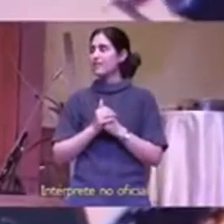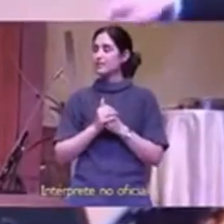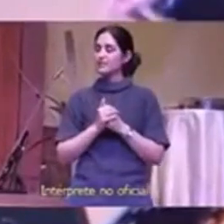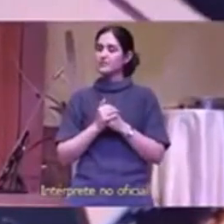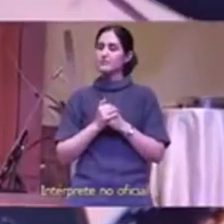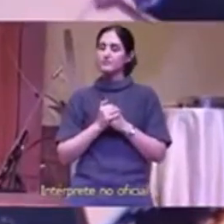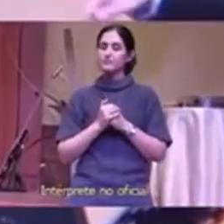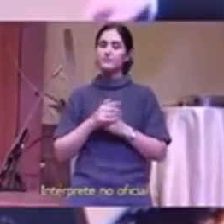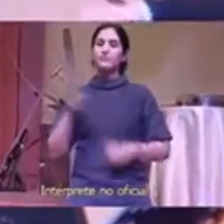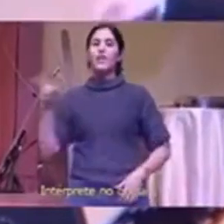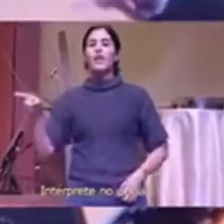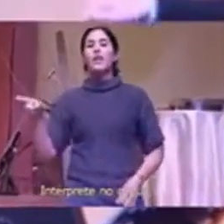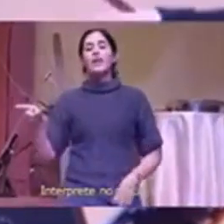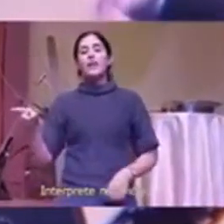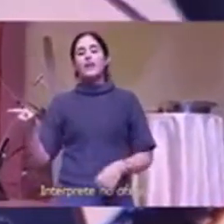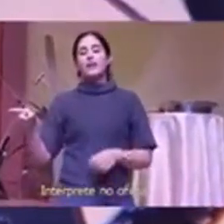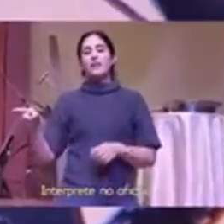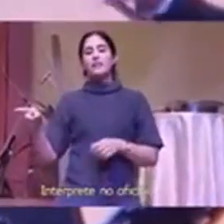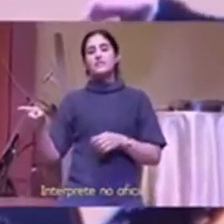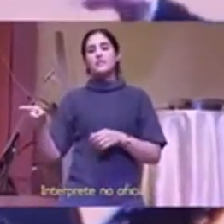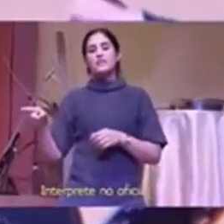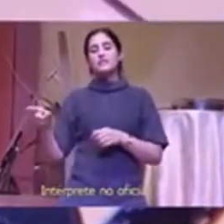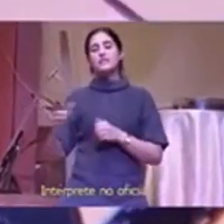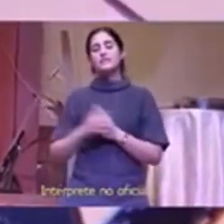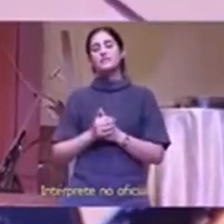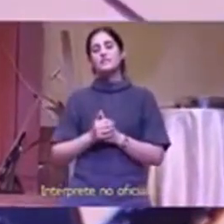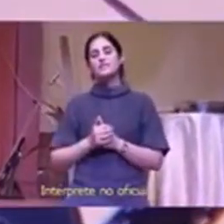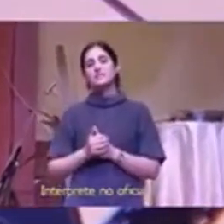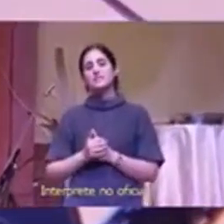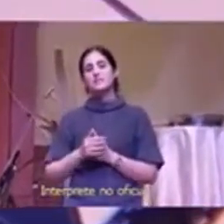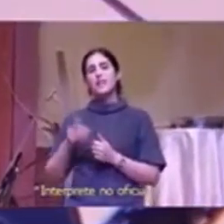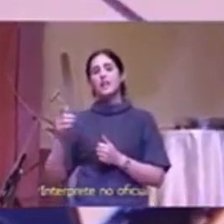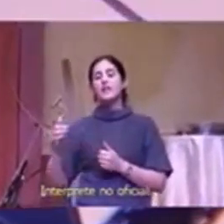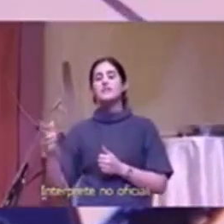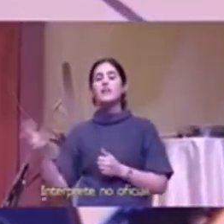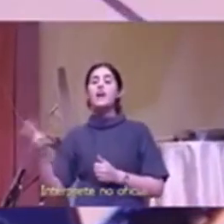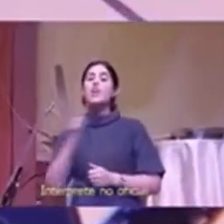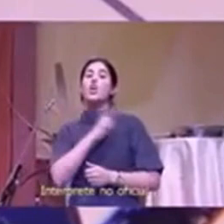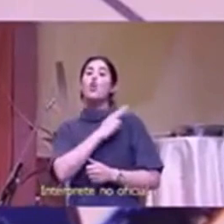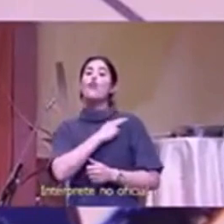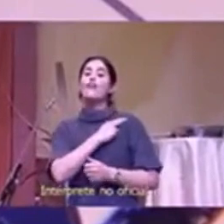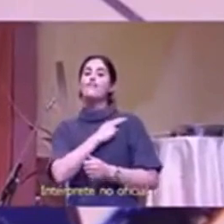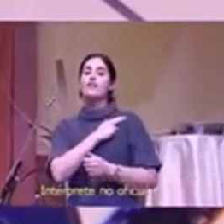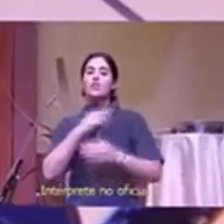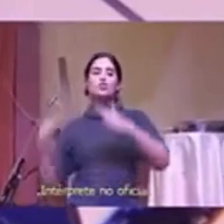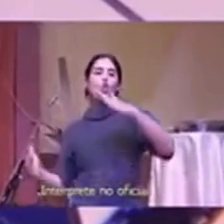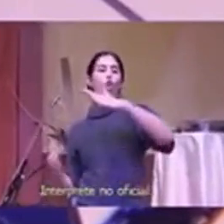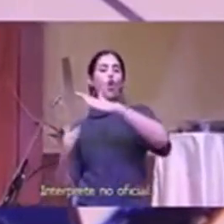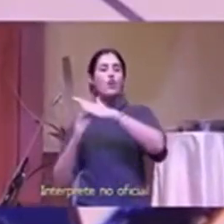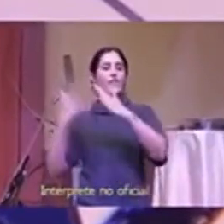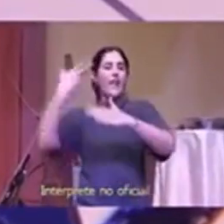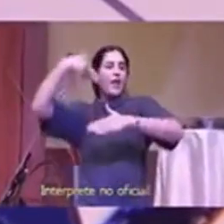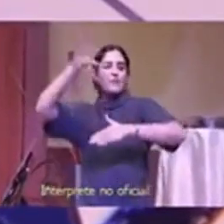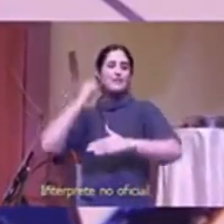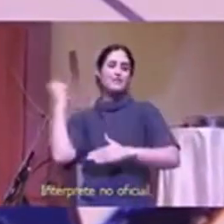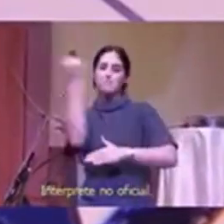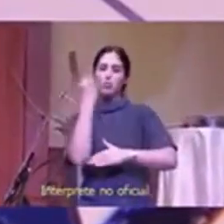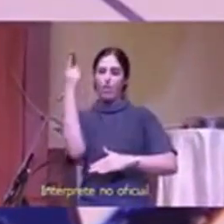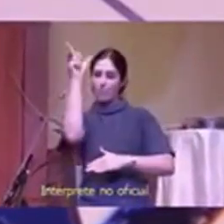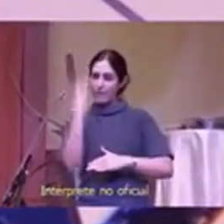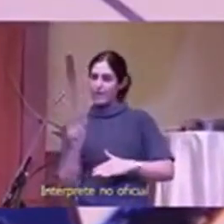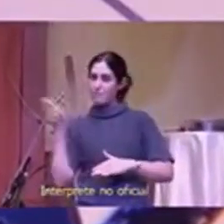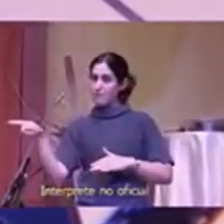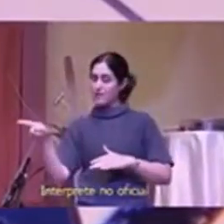que está dirigido por los líderes políticos de mi país los ricos los poderosos